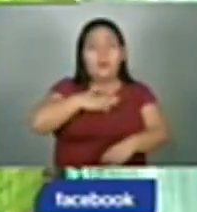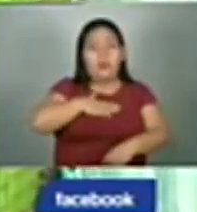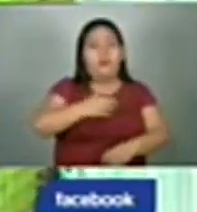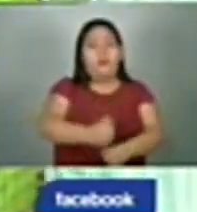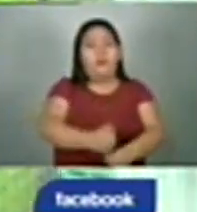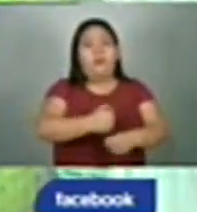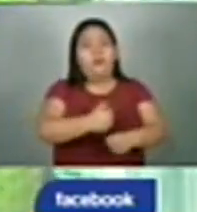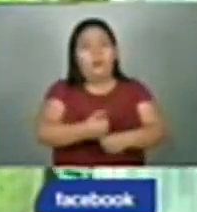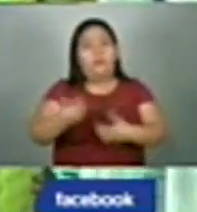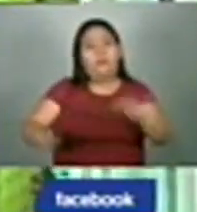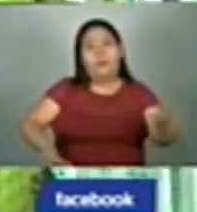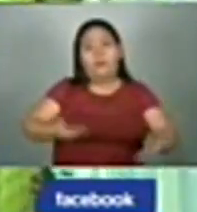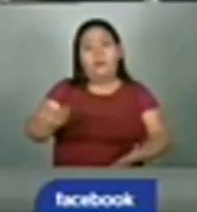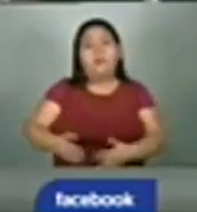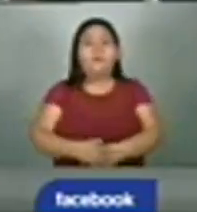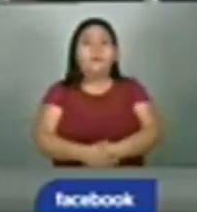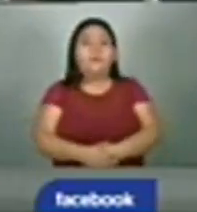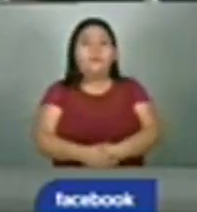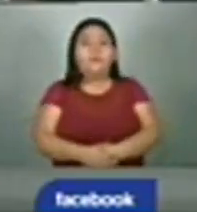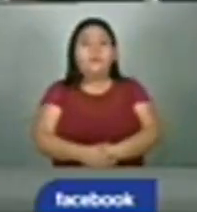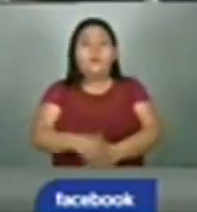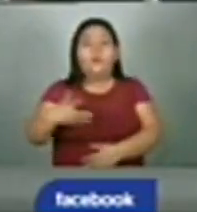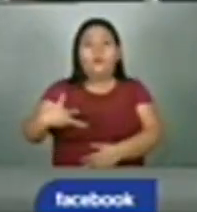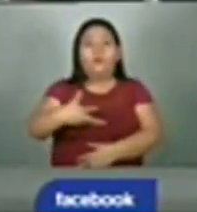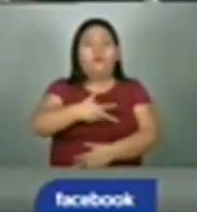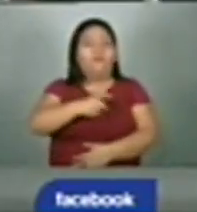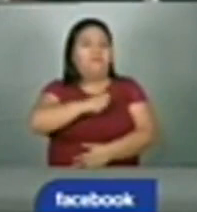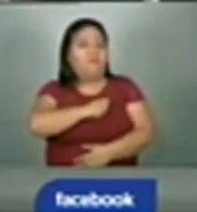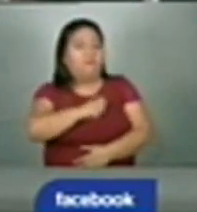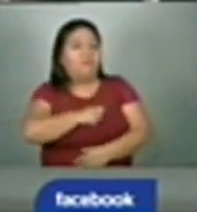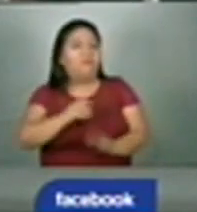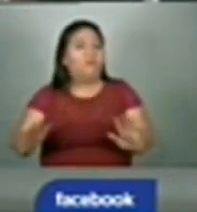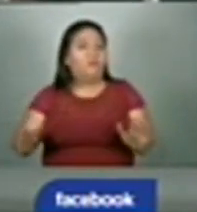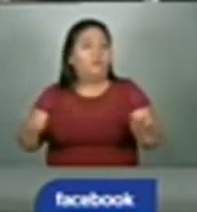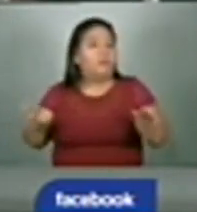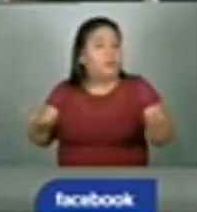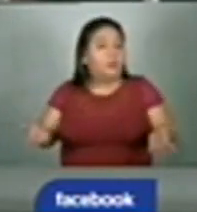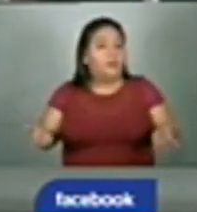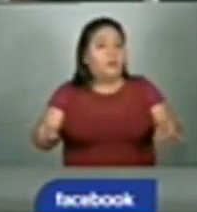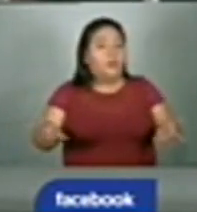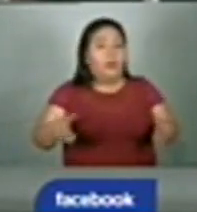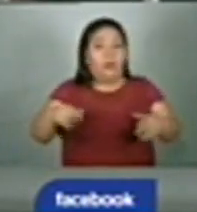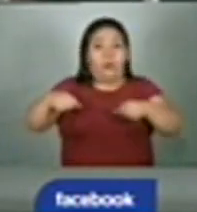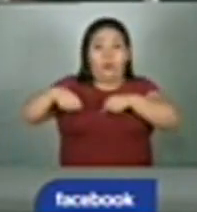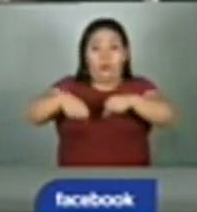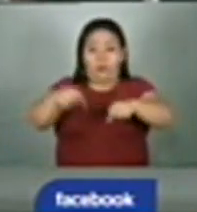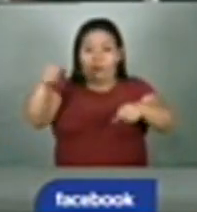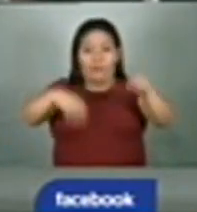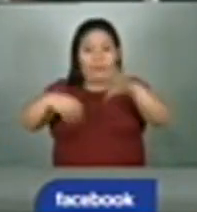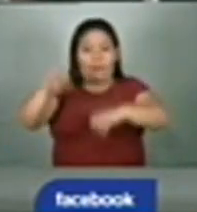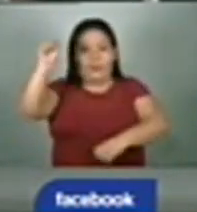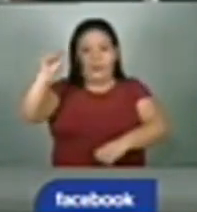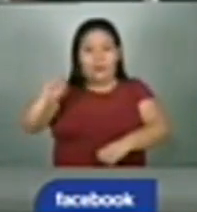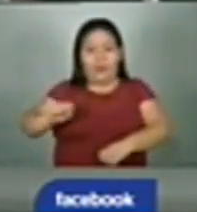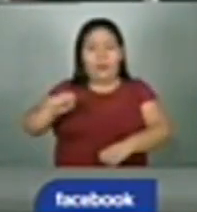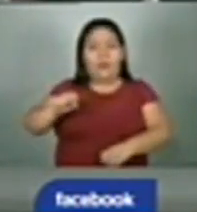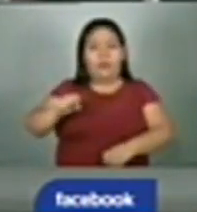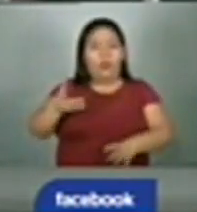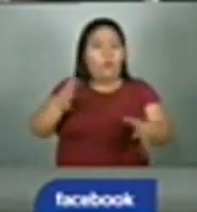garantizadas sus ventas. El rol que juega Super Selectos en esta cadena de valor es